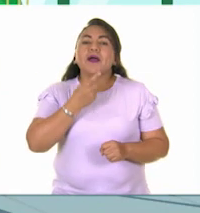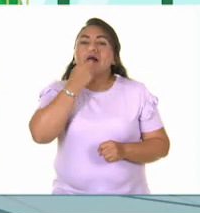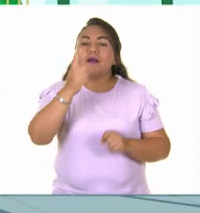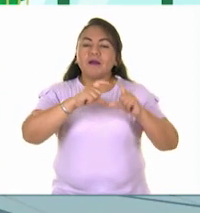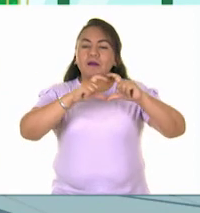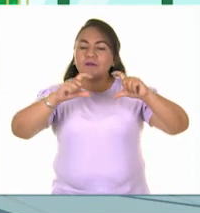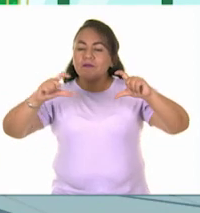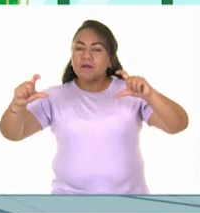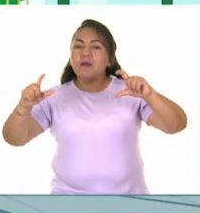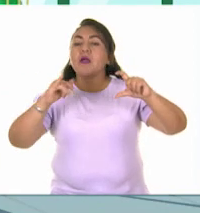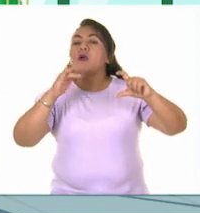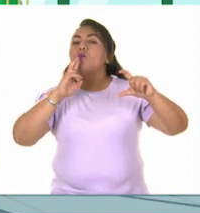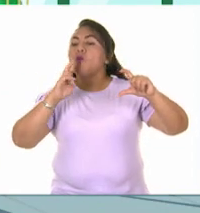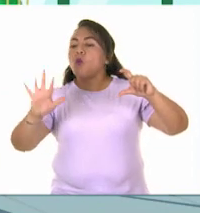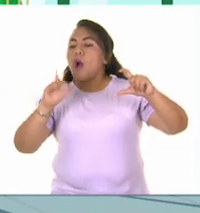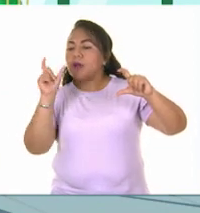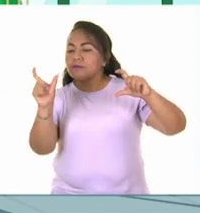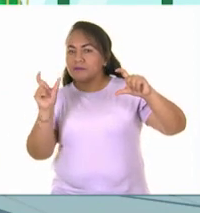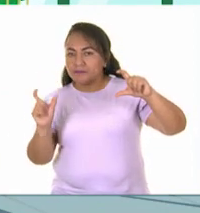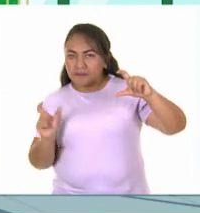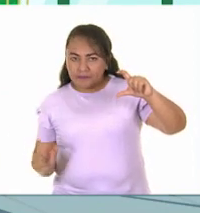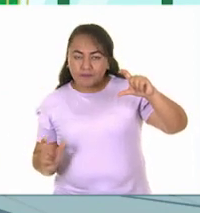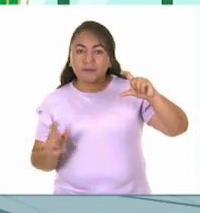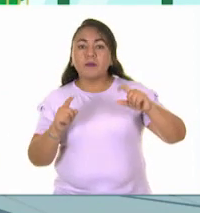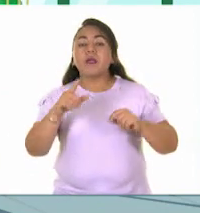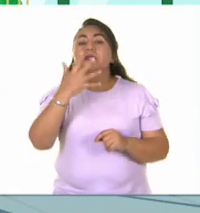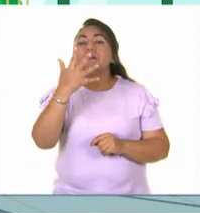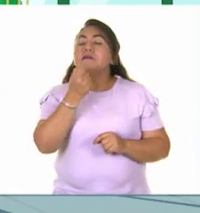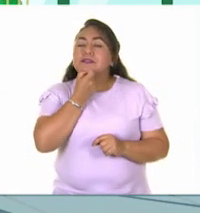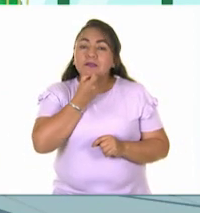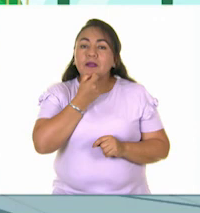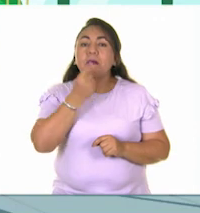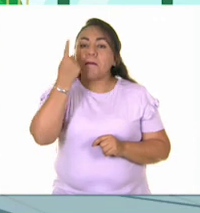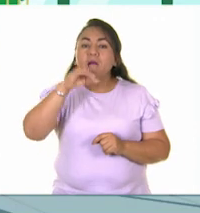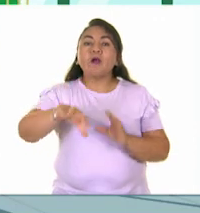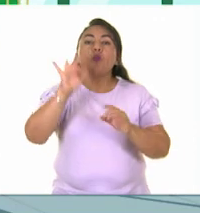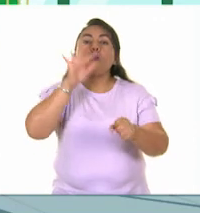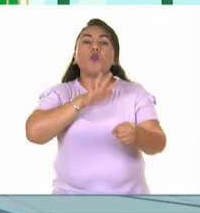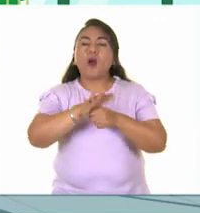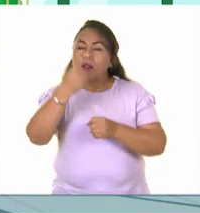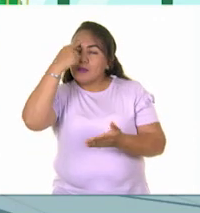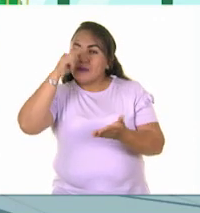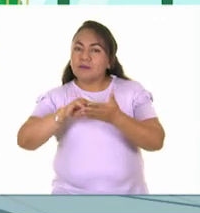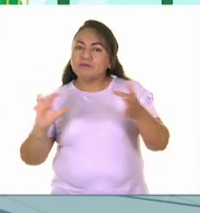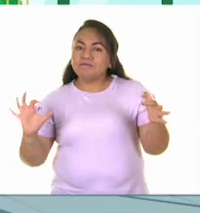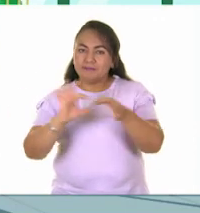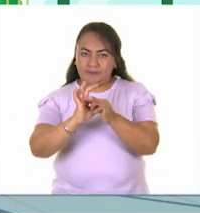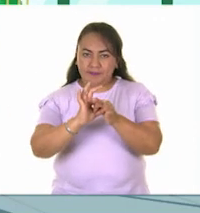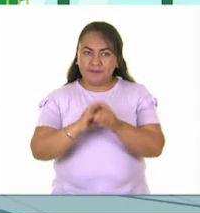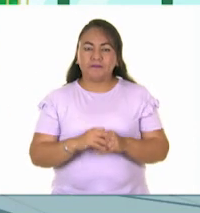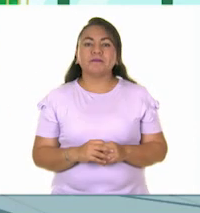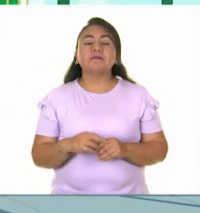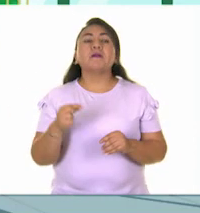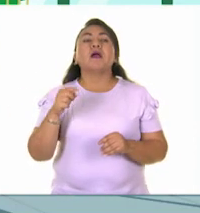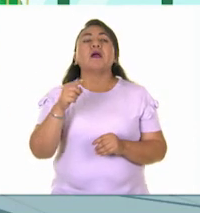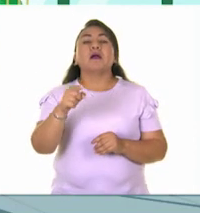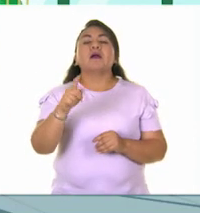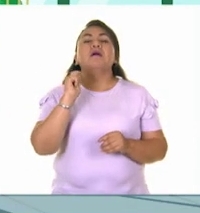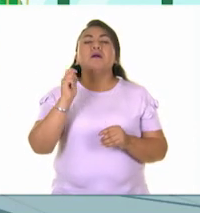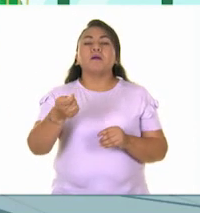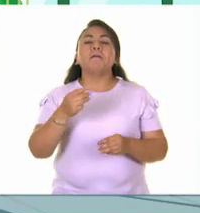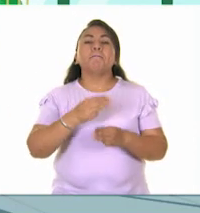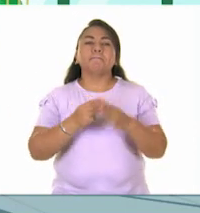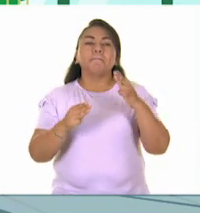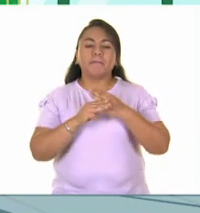frase y opciones de respuesta. Enseguida contarán con 5 segundos para elegir la que crean correcta. El eje temático